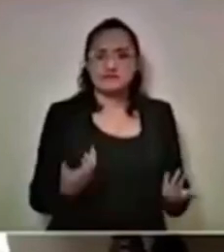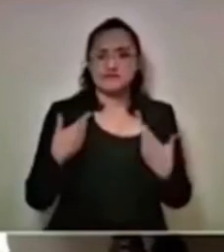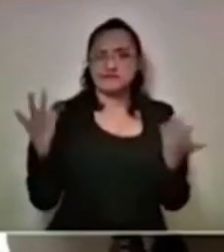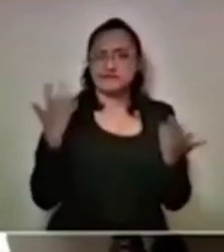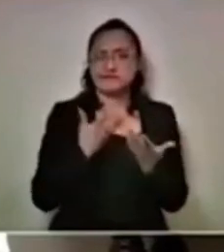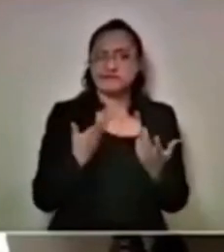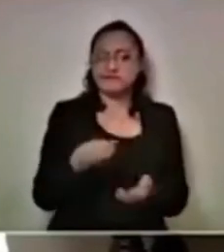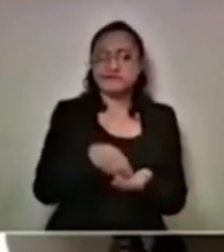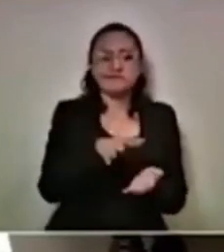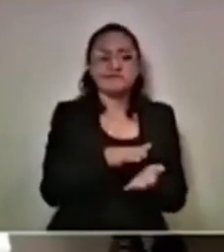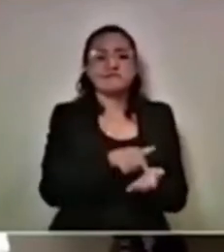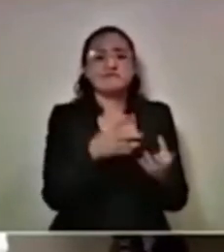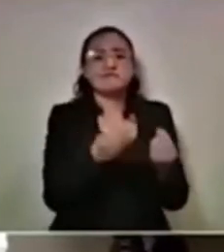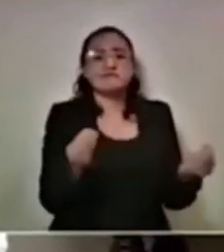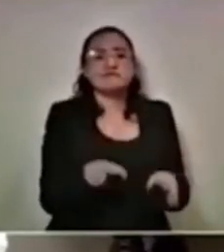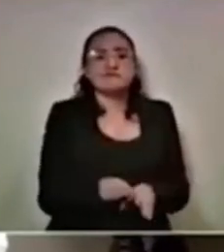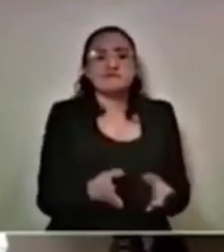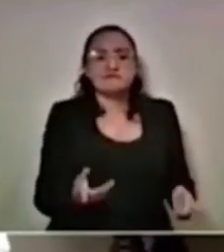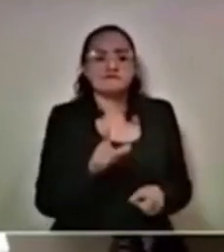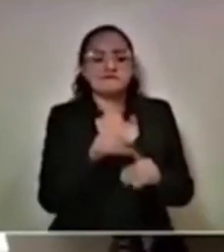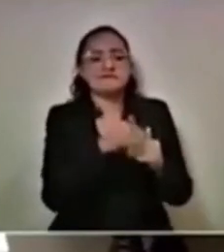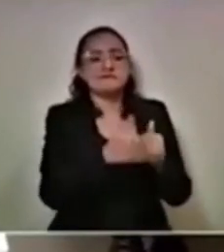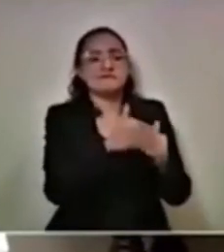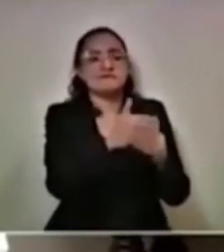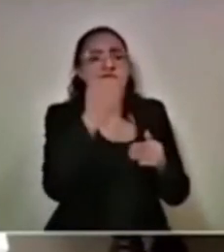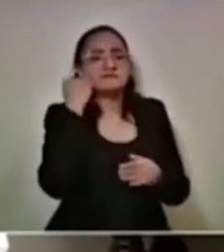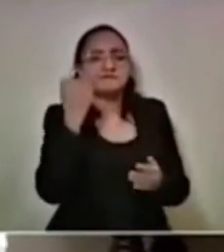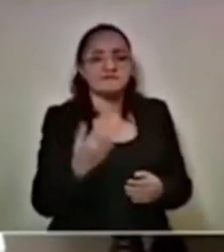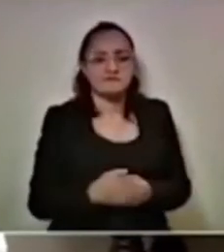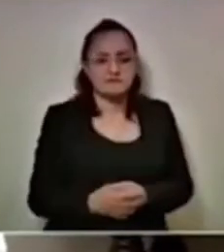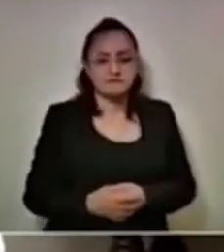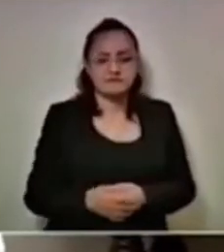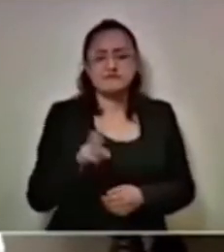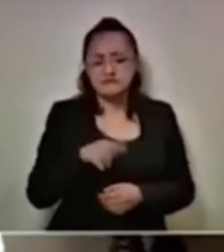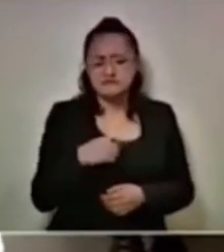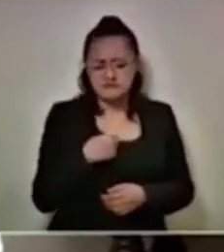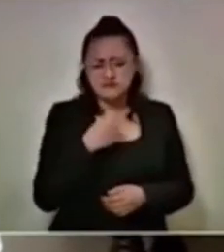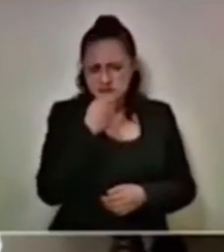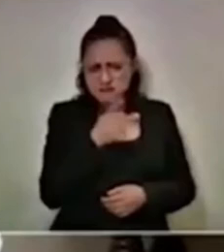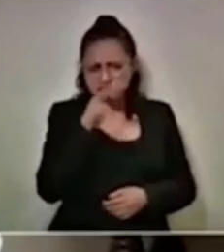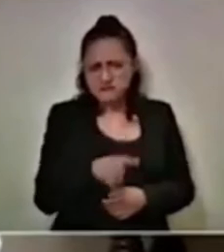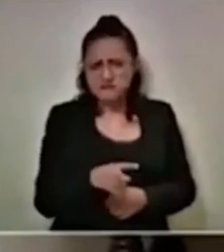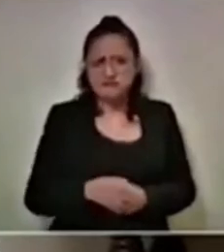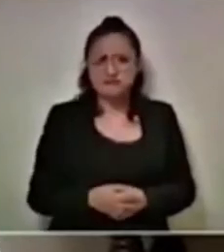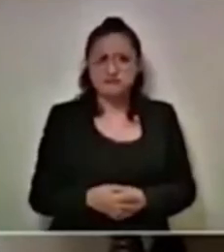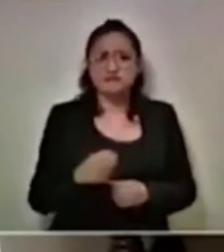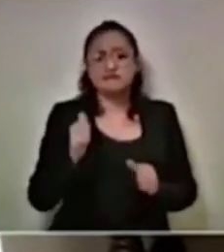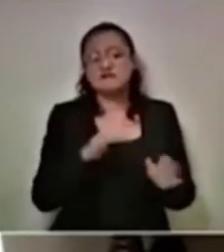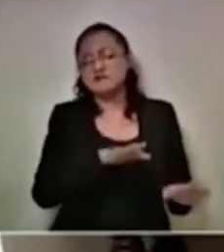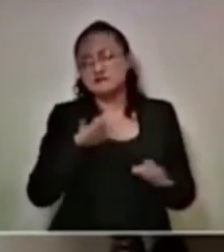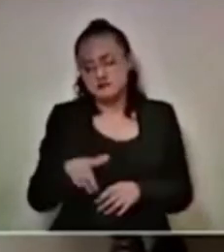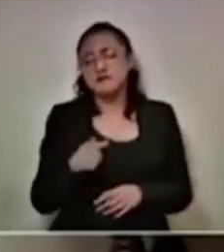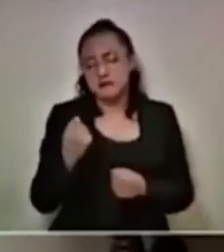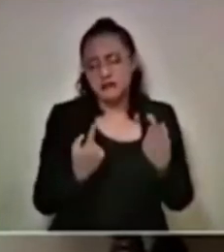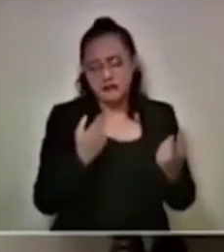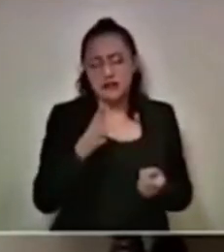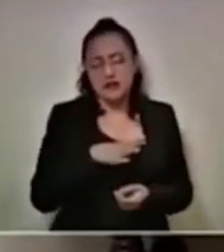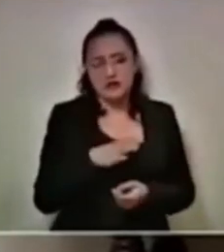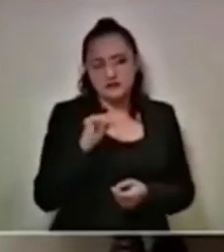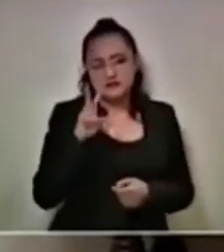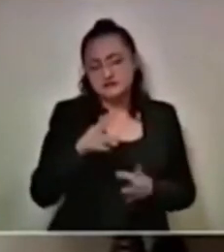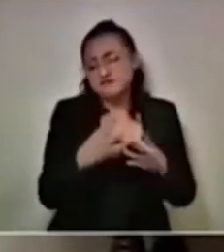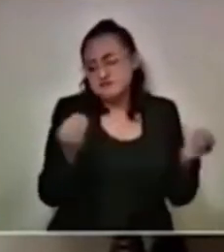¿Sí? Ahí ya está. ¿Sí? Es real lo que le estoy diciendo. Y hay otros casos reales, sin duda que sí,